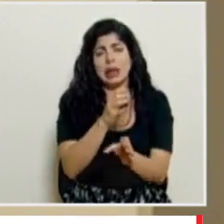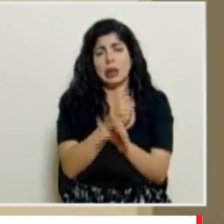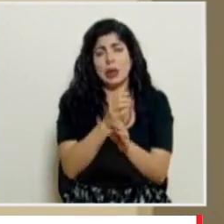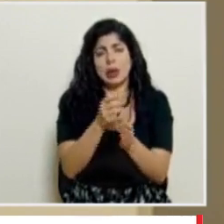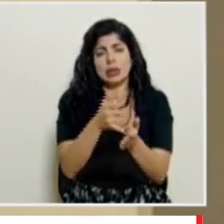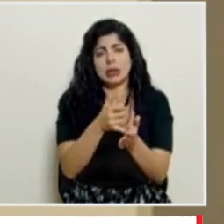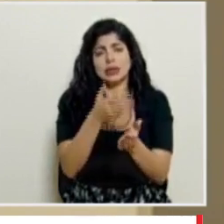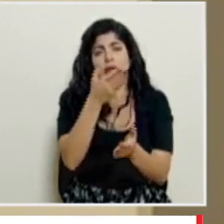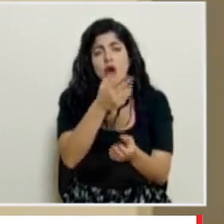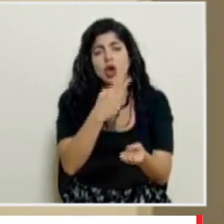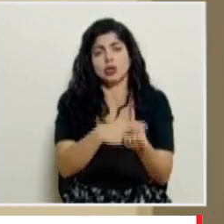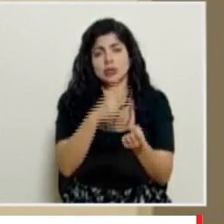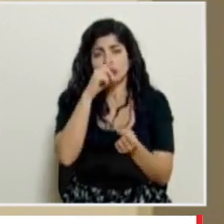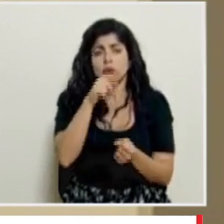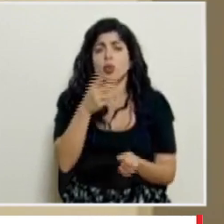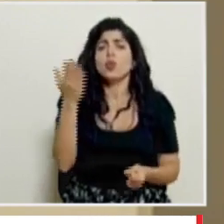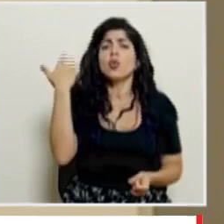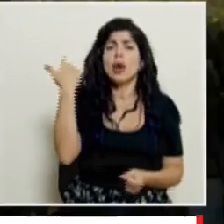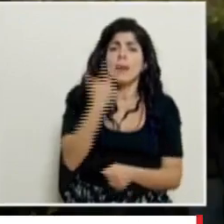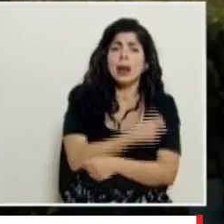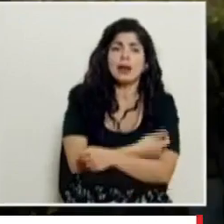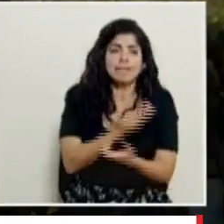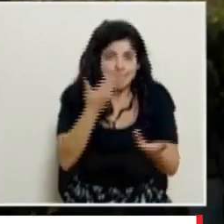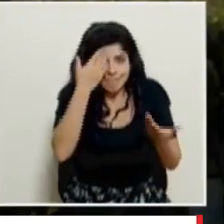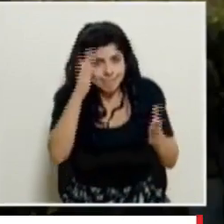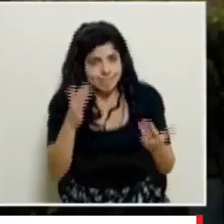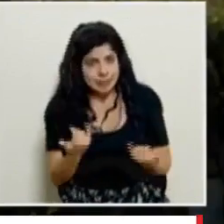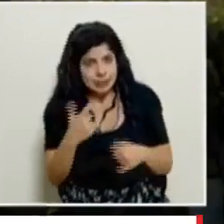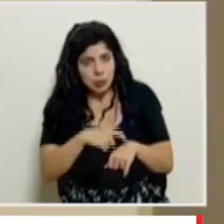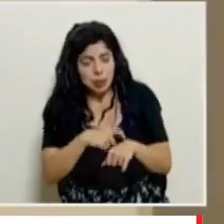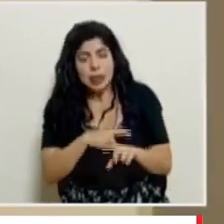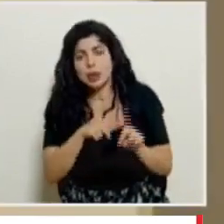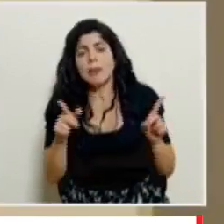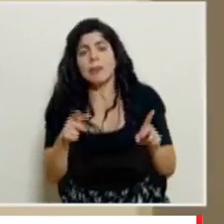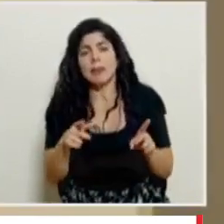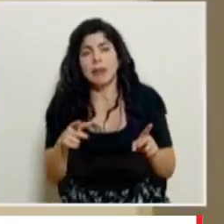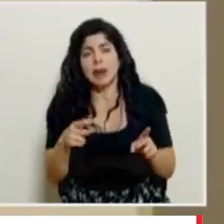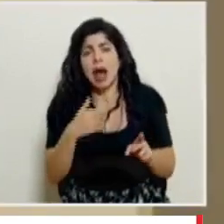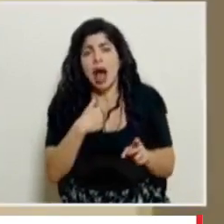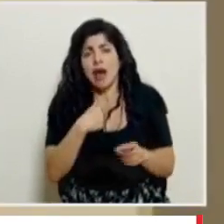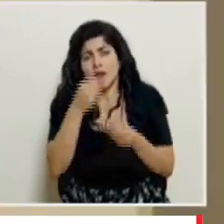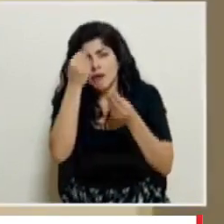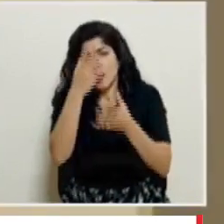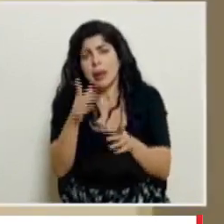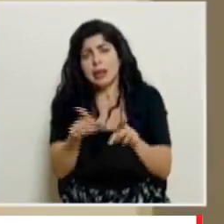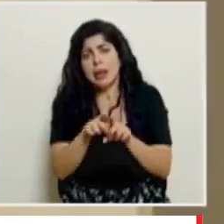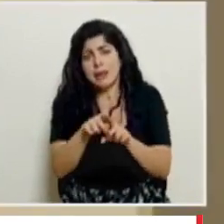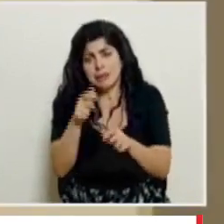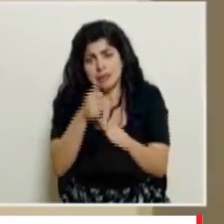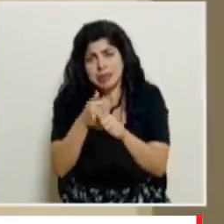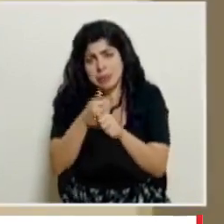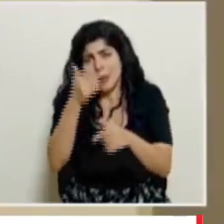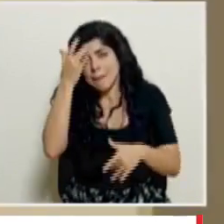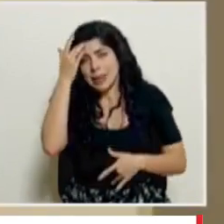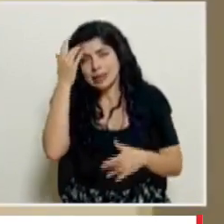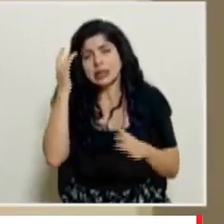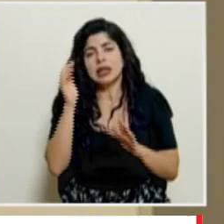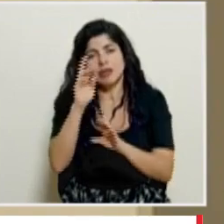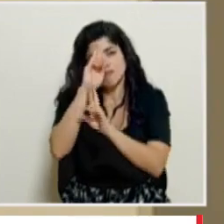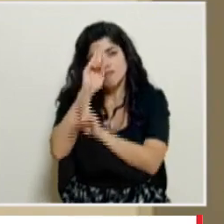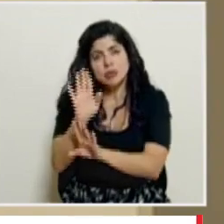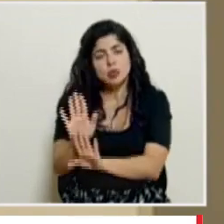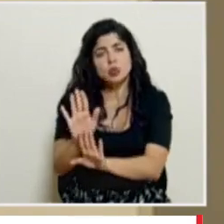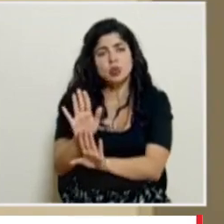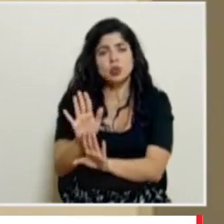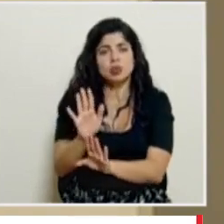Calderón Guardia ¿y hace cuánto había completado el esquema? no sabría decirte en estos momentos pero hay información también que es del paciente que hay que respetar